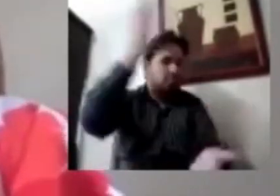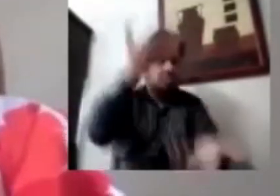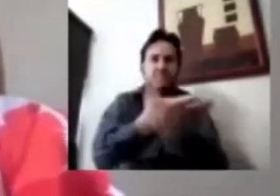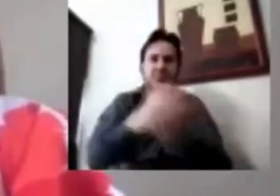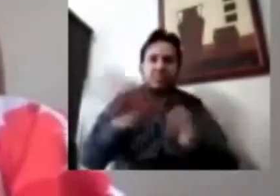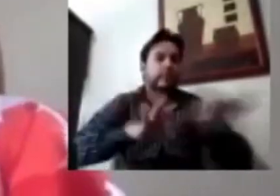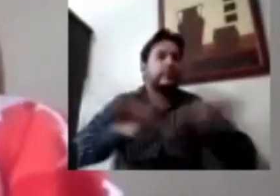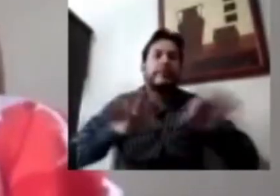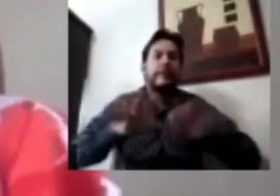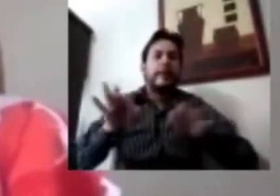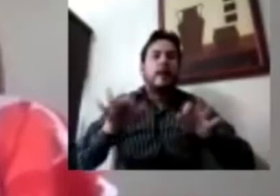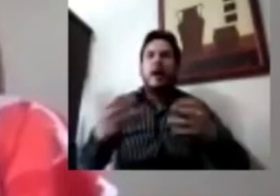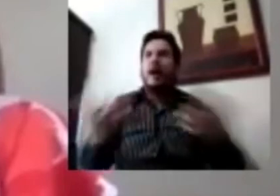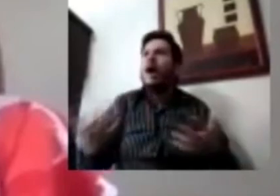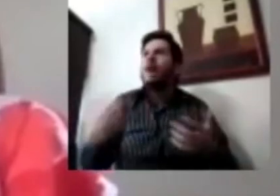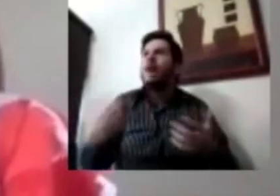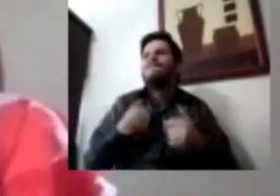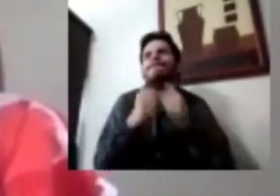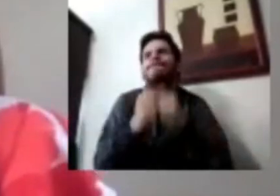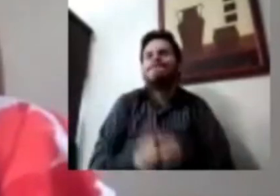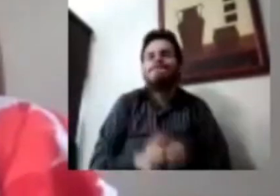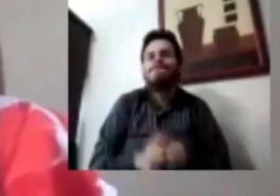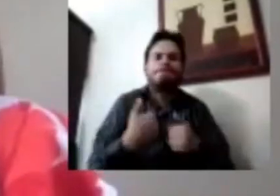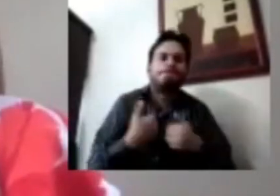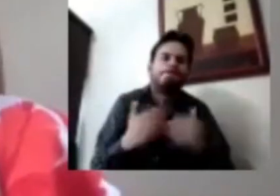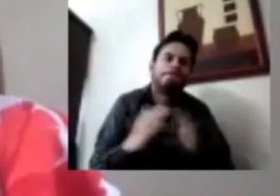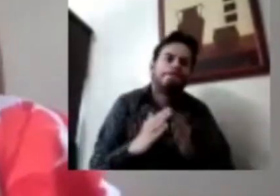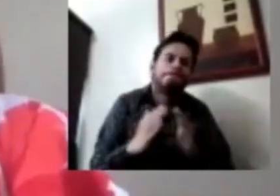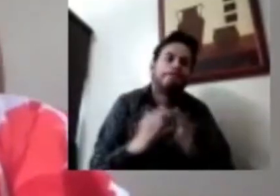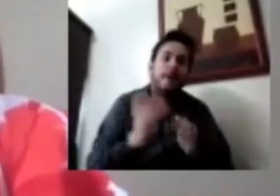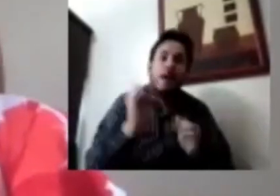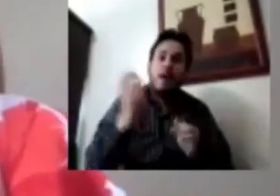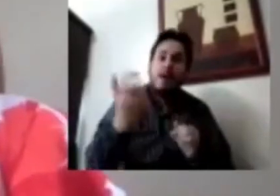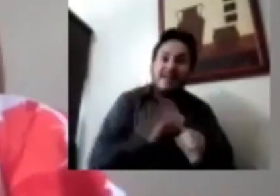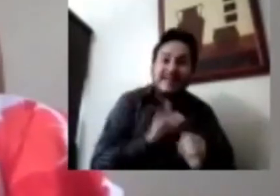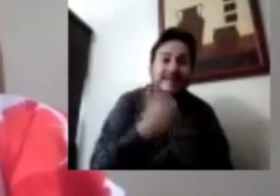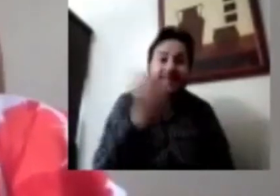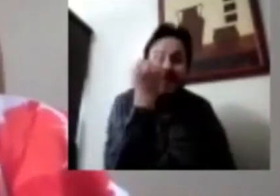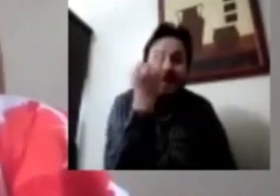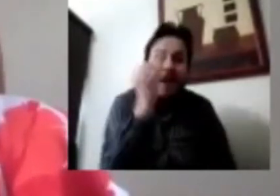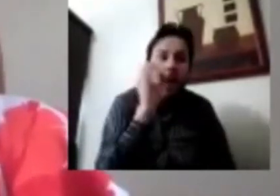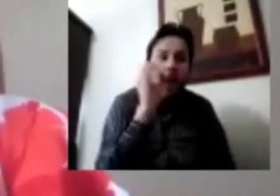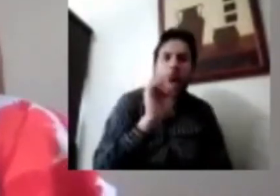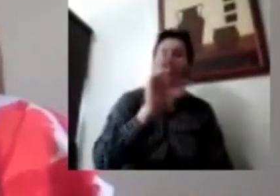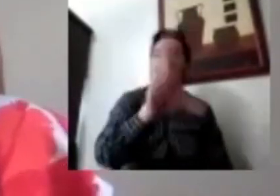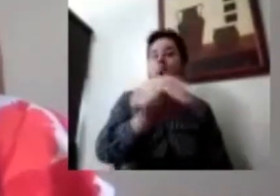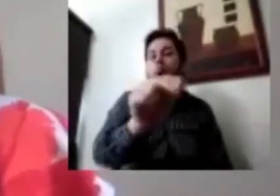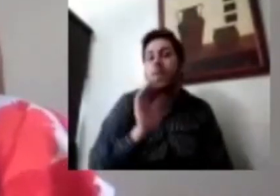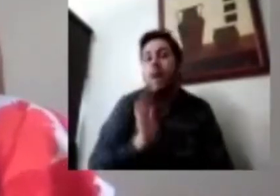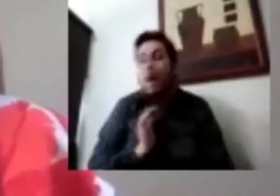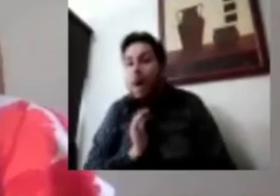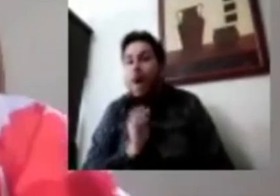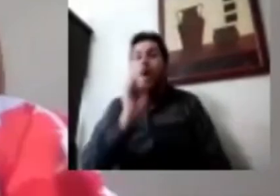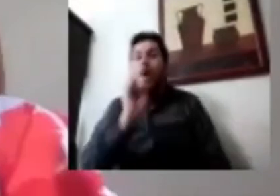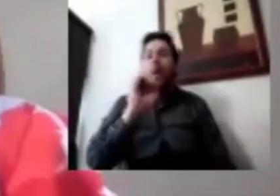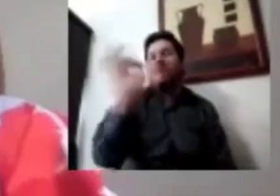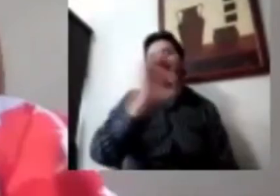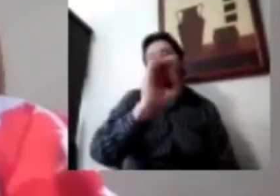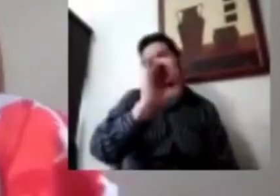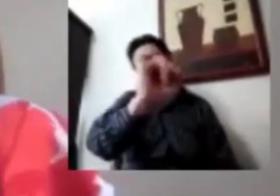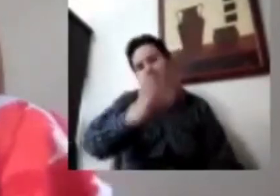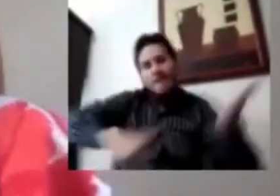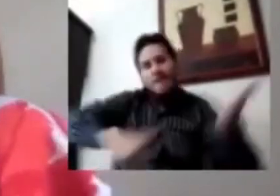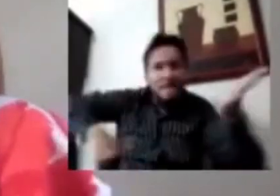ir a su casa, ya sea con pago o sin pago, o personas que perdieron su empleo, o también personas que